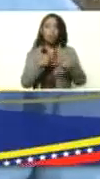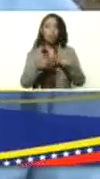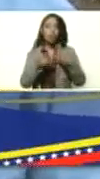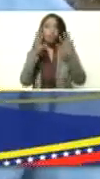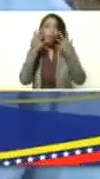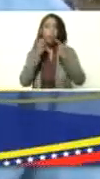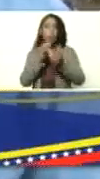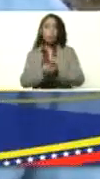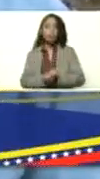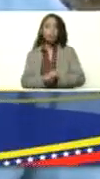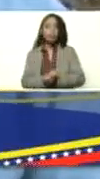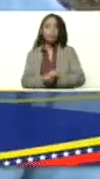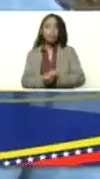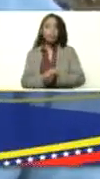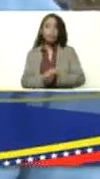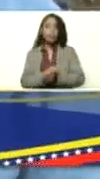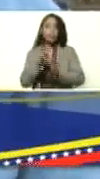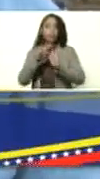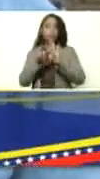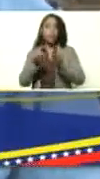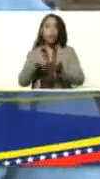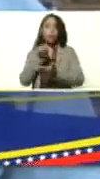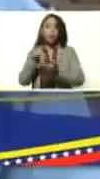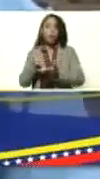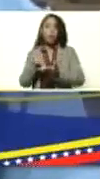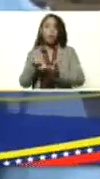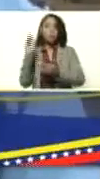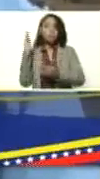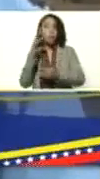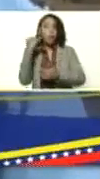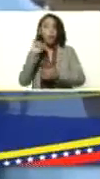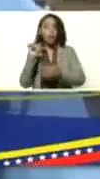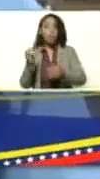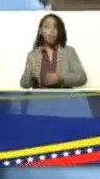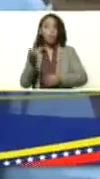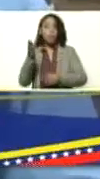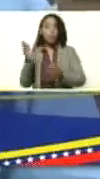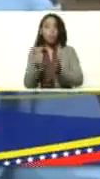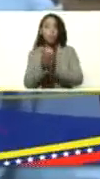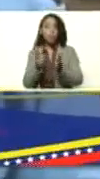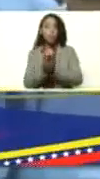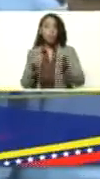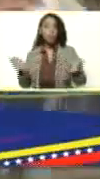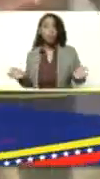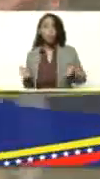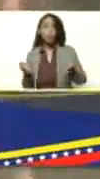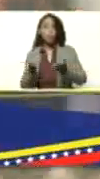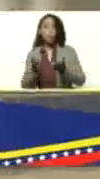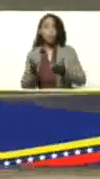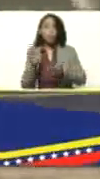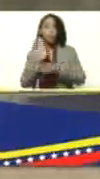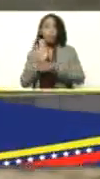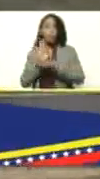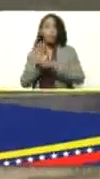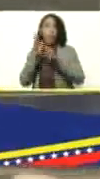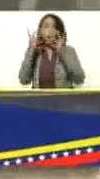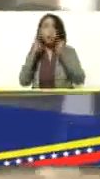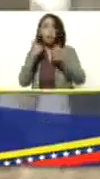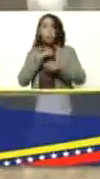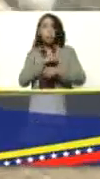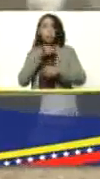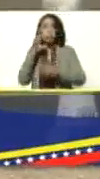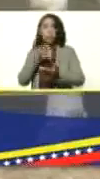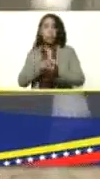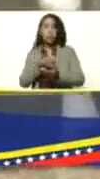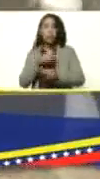a nivel nacional y bueno viene con un auge impresionante la cría de cabras y ovinos en nuestro estado